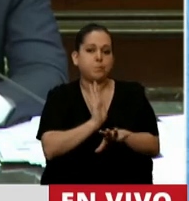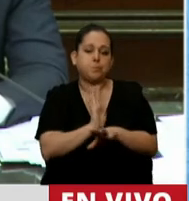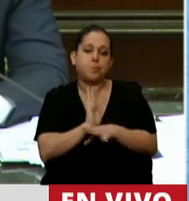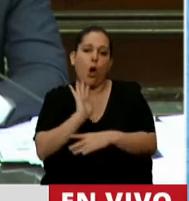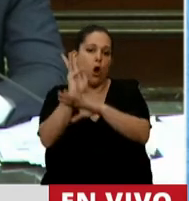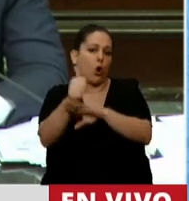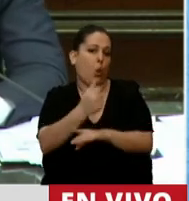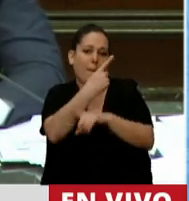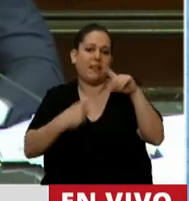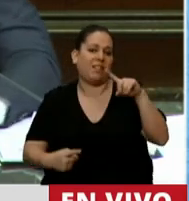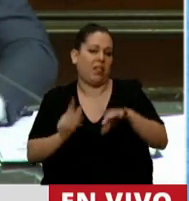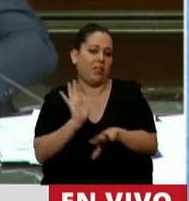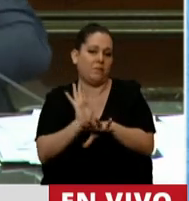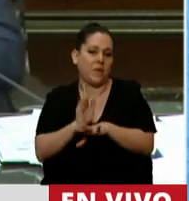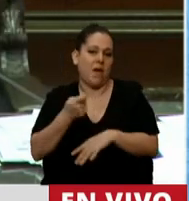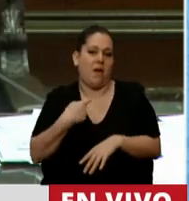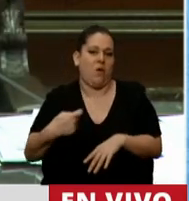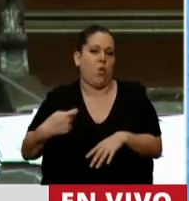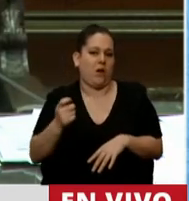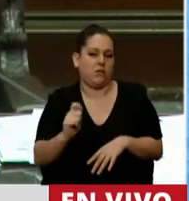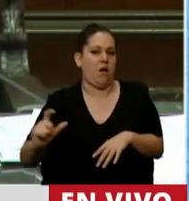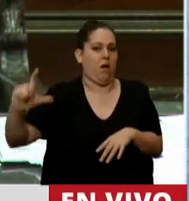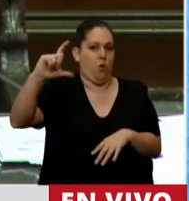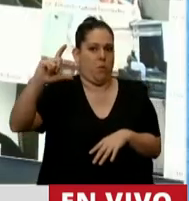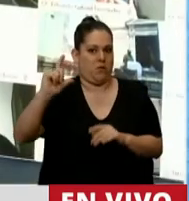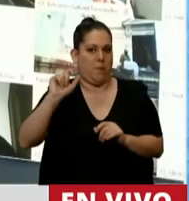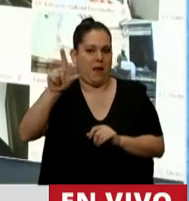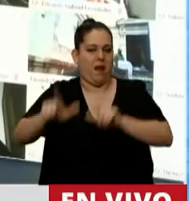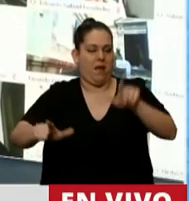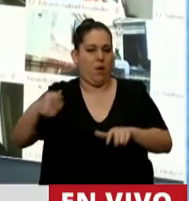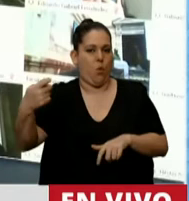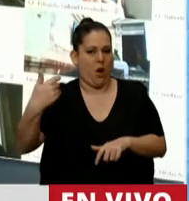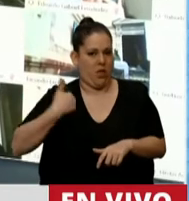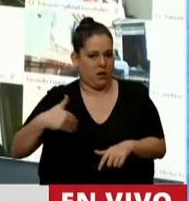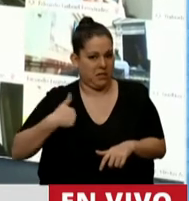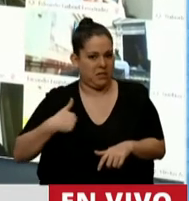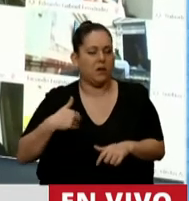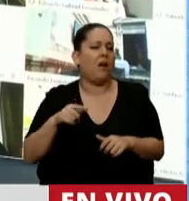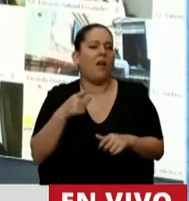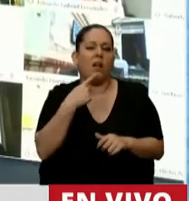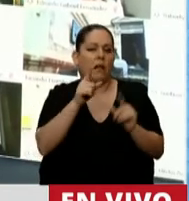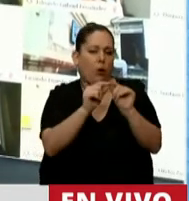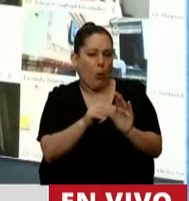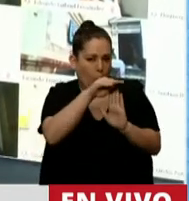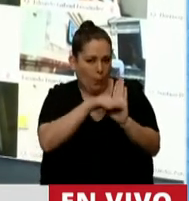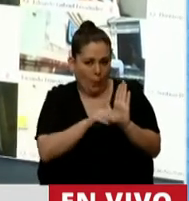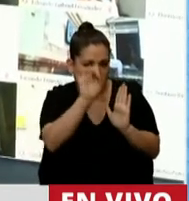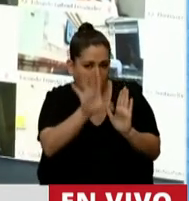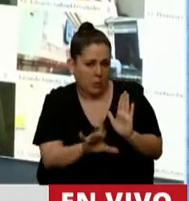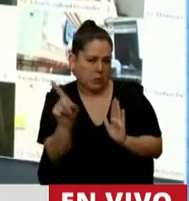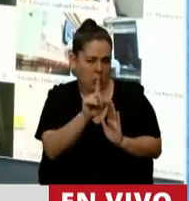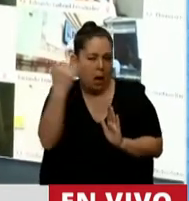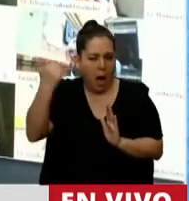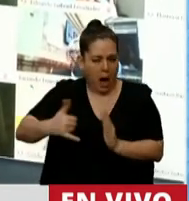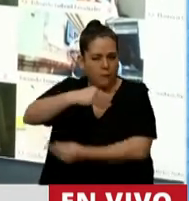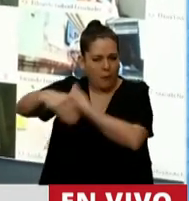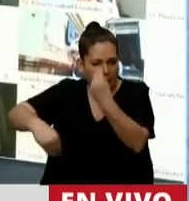aumento jubilatorio que deberían haber tenido los jubilados argentinos. Y esto no son solamente cifras. Atrás de esto hay rostros,